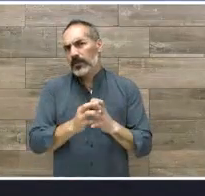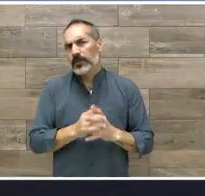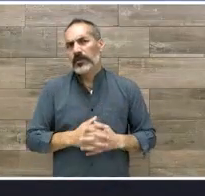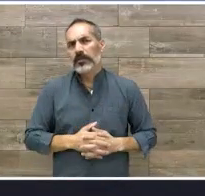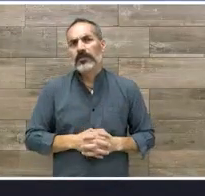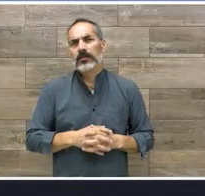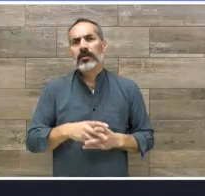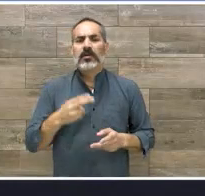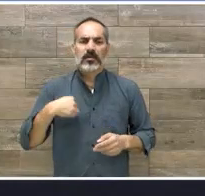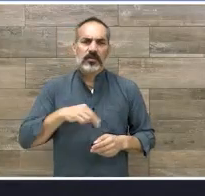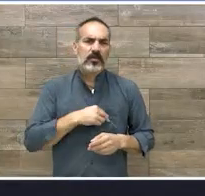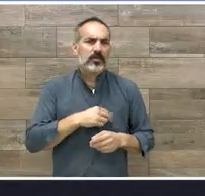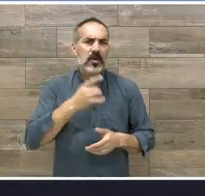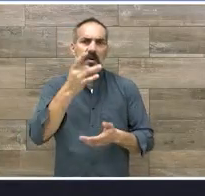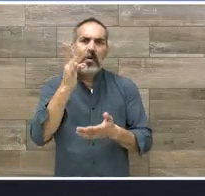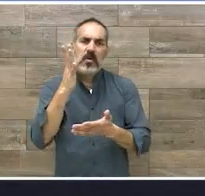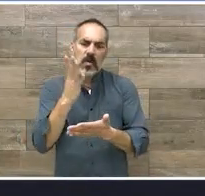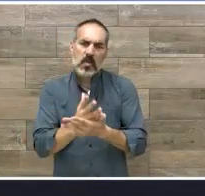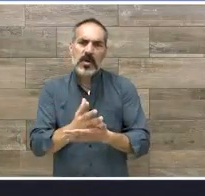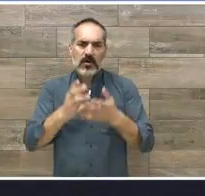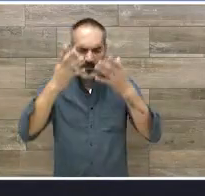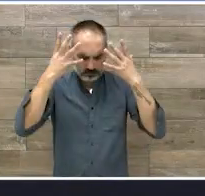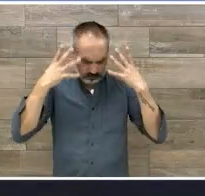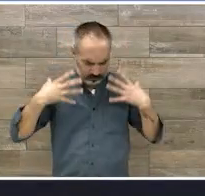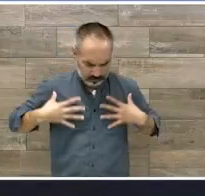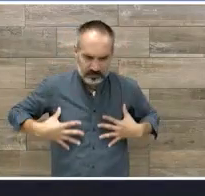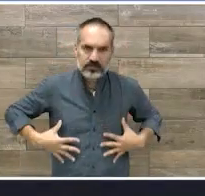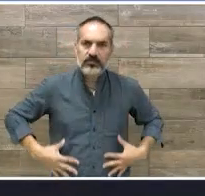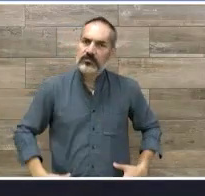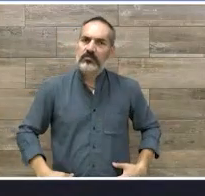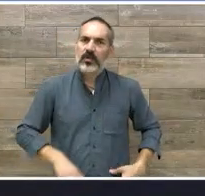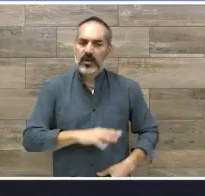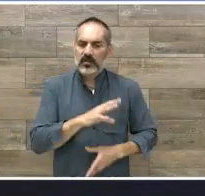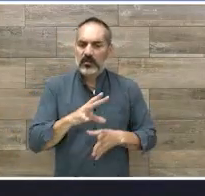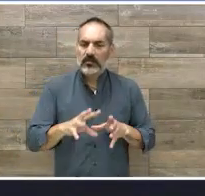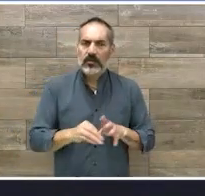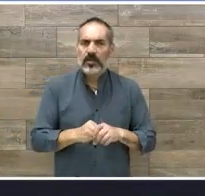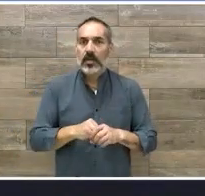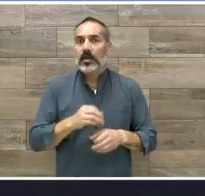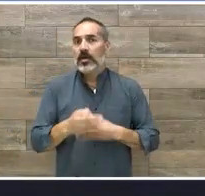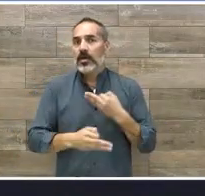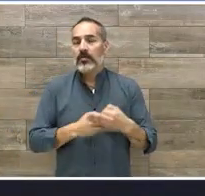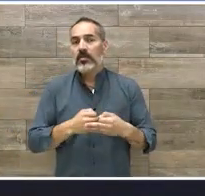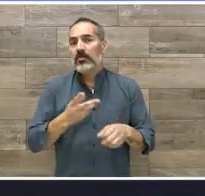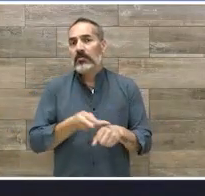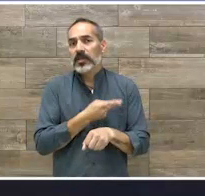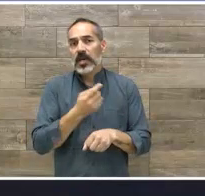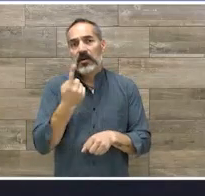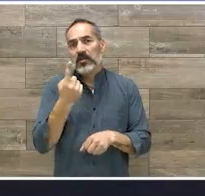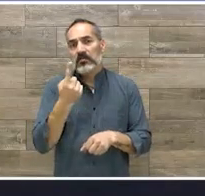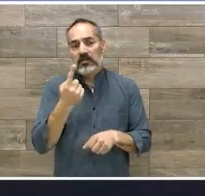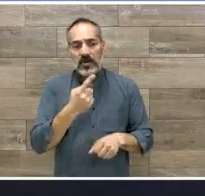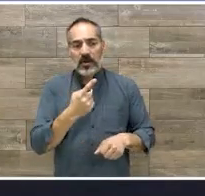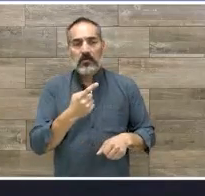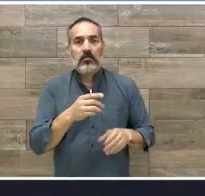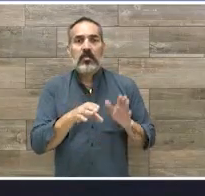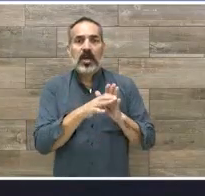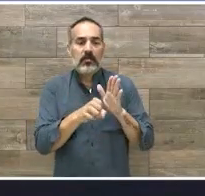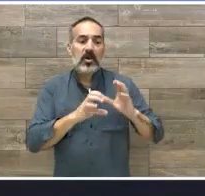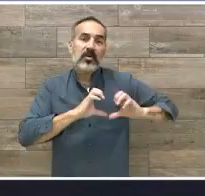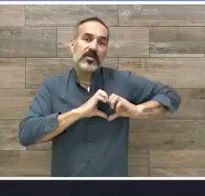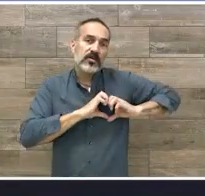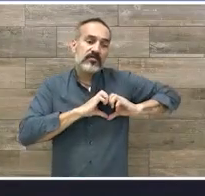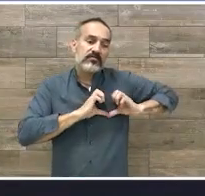un solo sistema complejo, ¿no? Y pues todo lo que pasa en un órgano, pues puede tener repercusiones